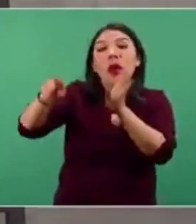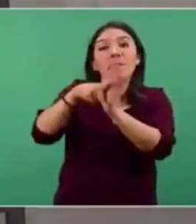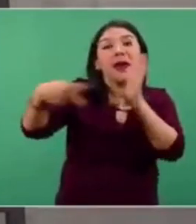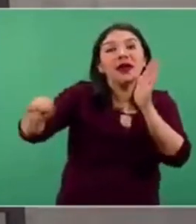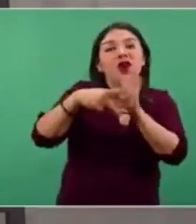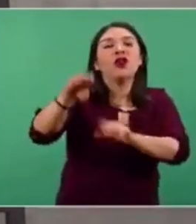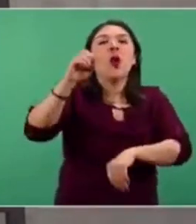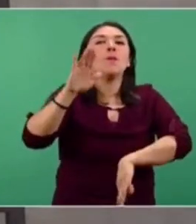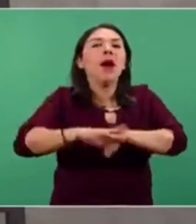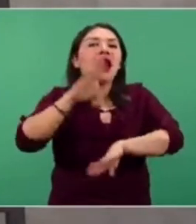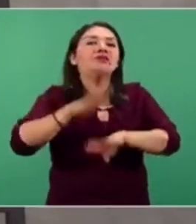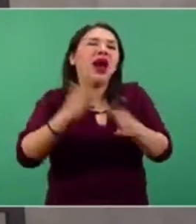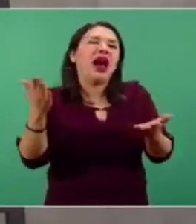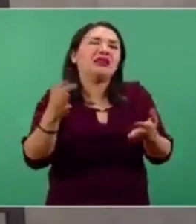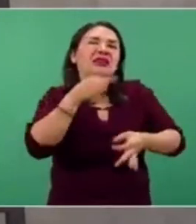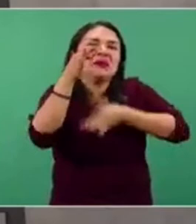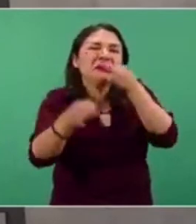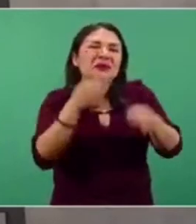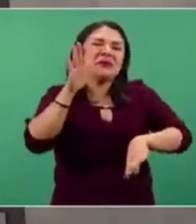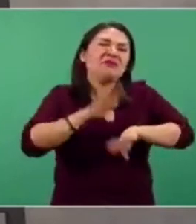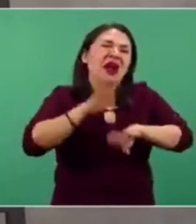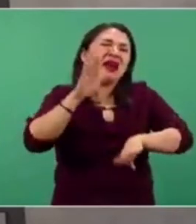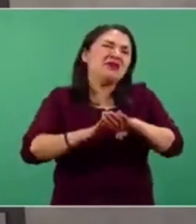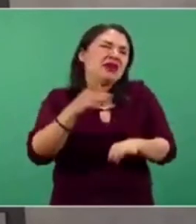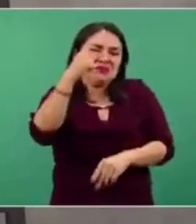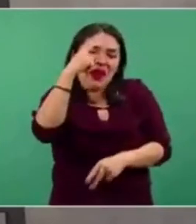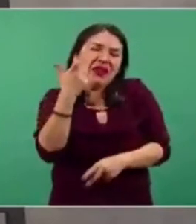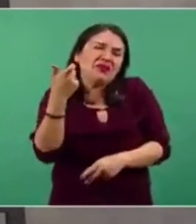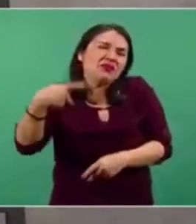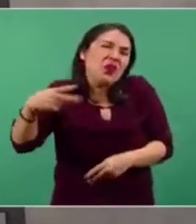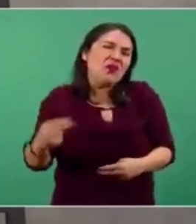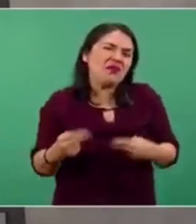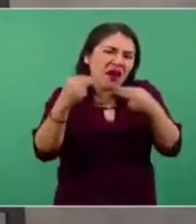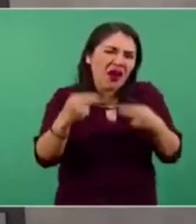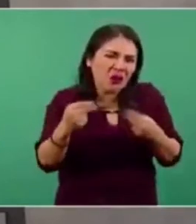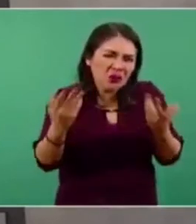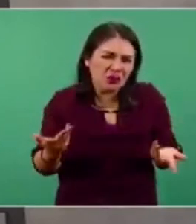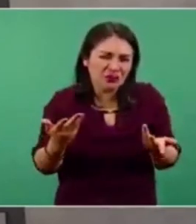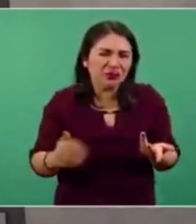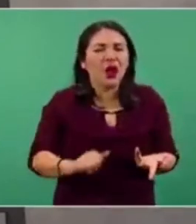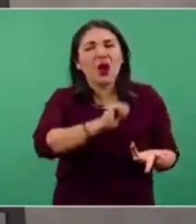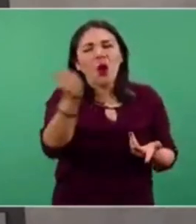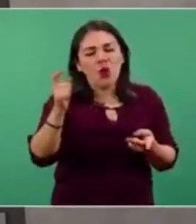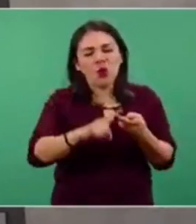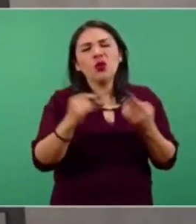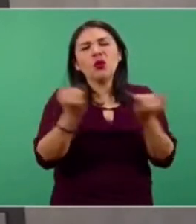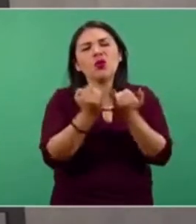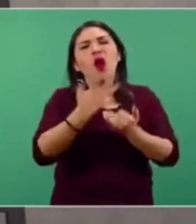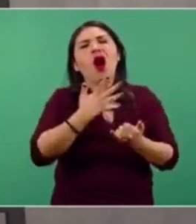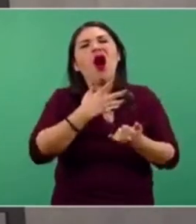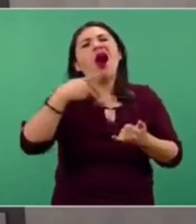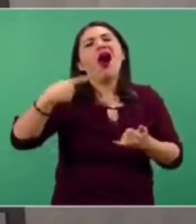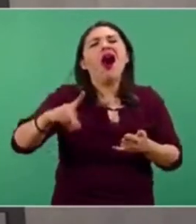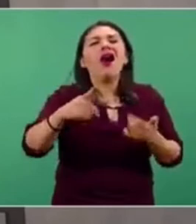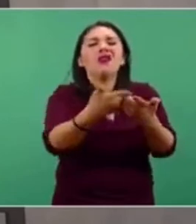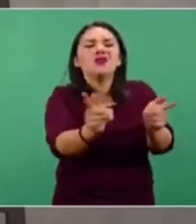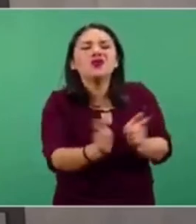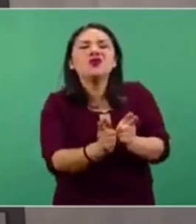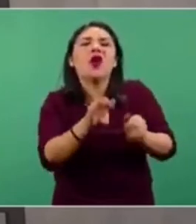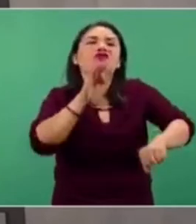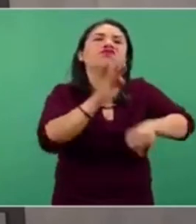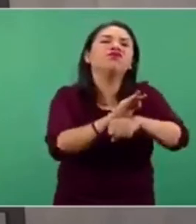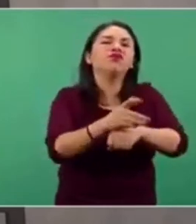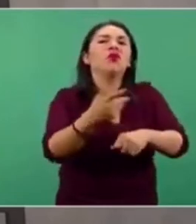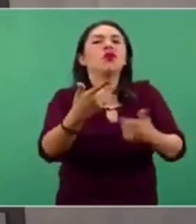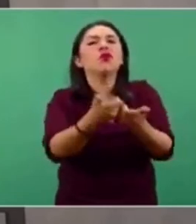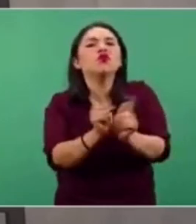publicidad y otras fuentes de ingresos. En otros casos es muy claro cómo tienen agendas políticas, agendas de grupos